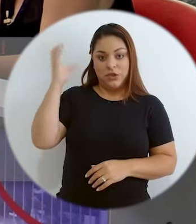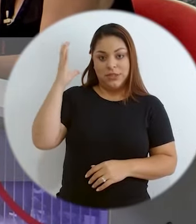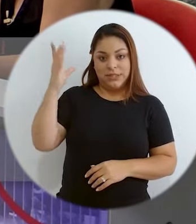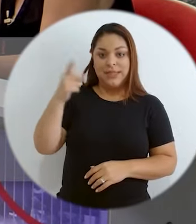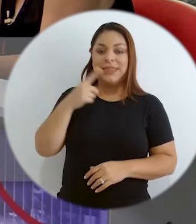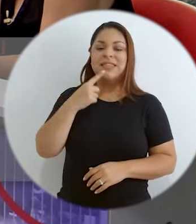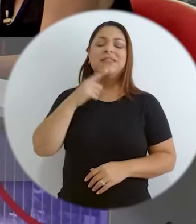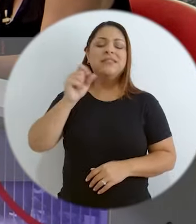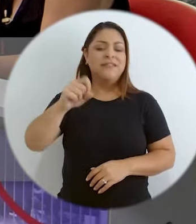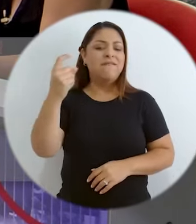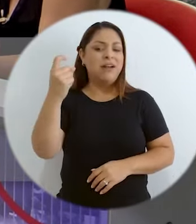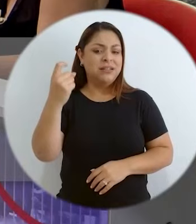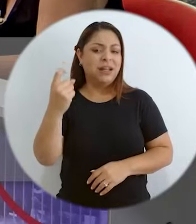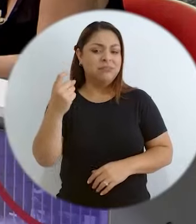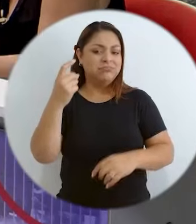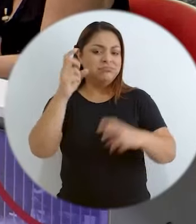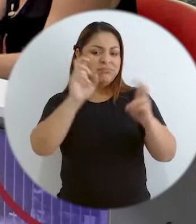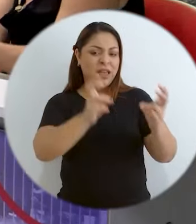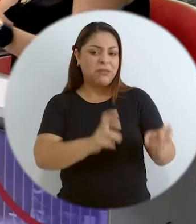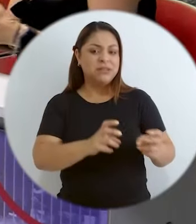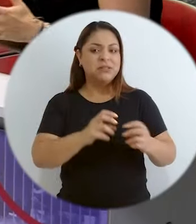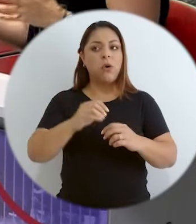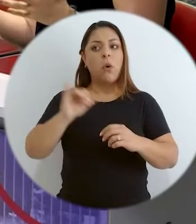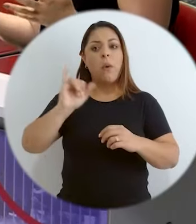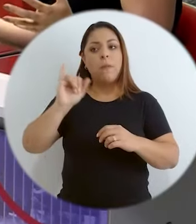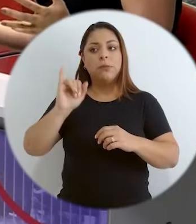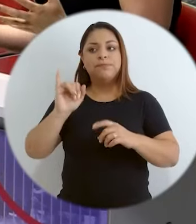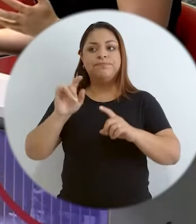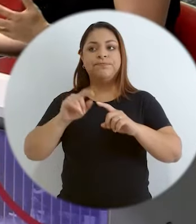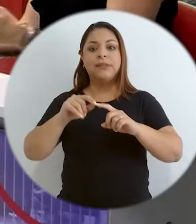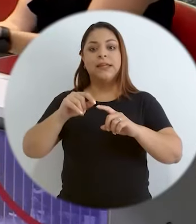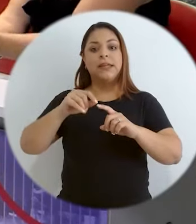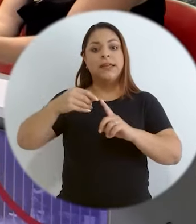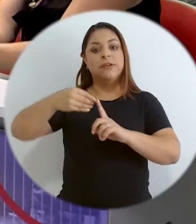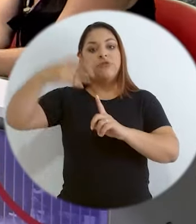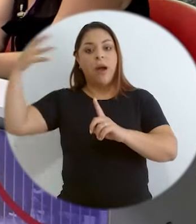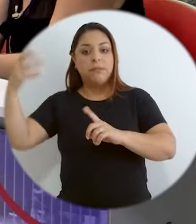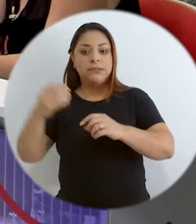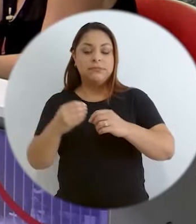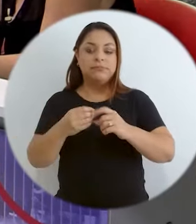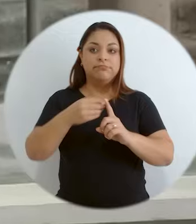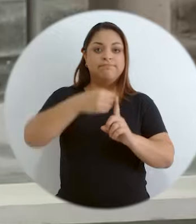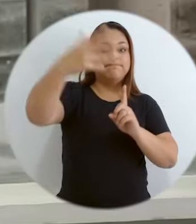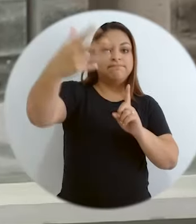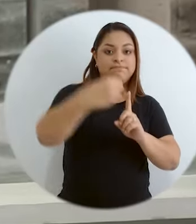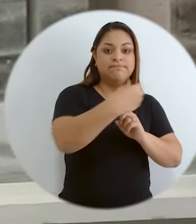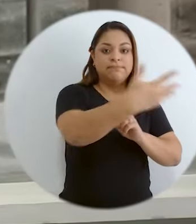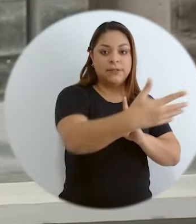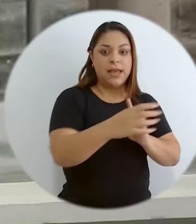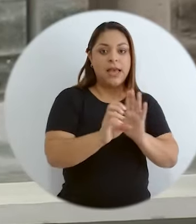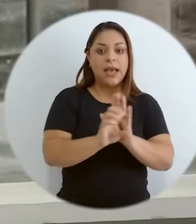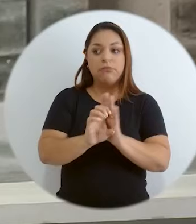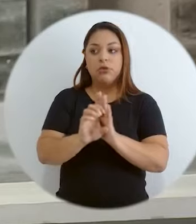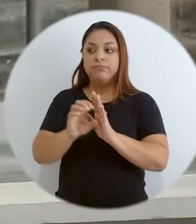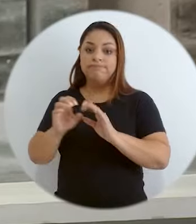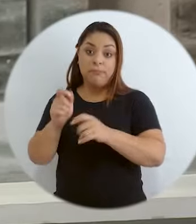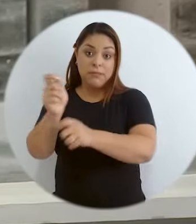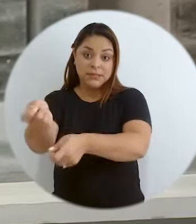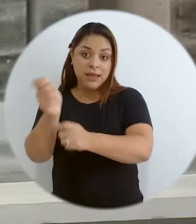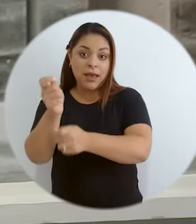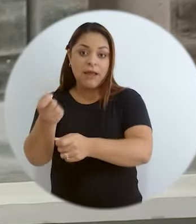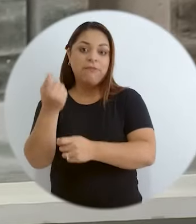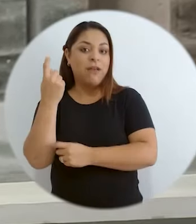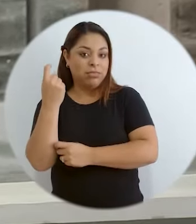Washington, sí nos hacen falta especialistas, digamos, la rama de la ecología pesquera es una rama de las ciencias marinas